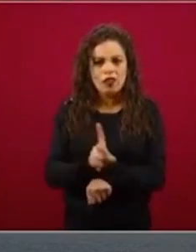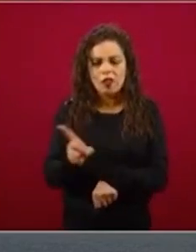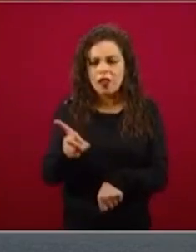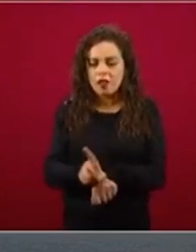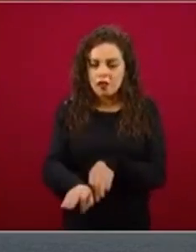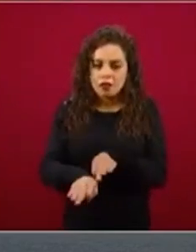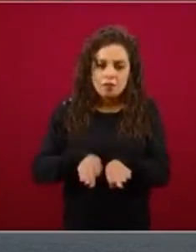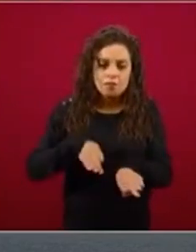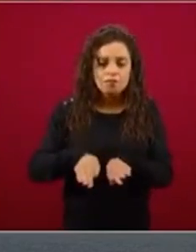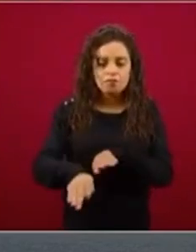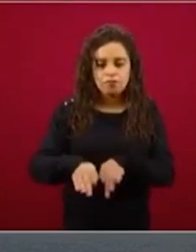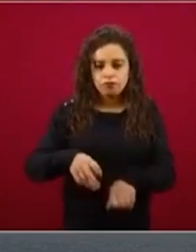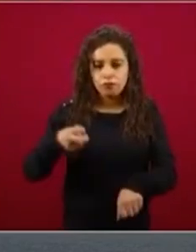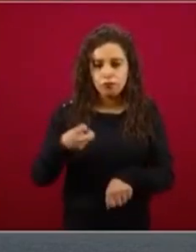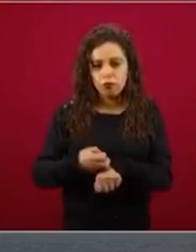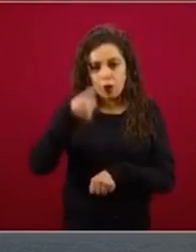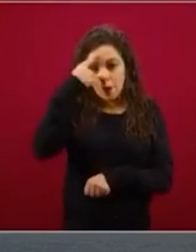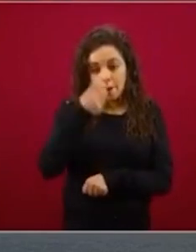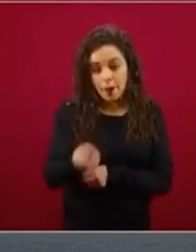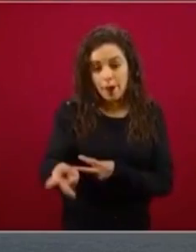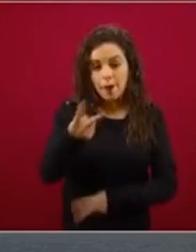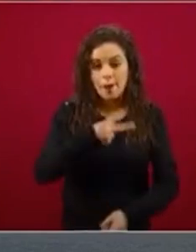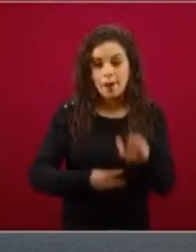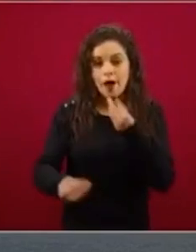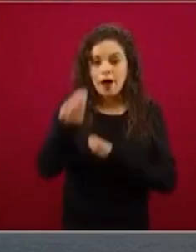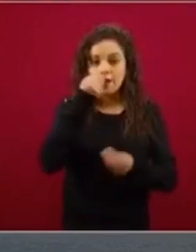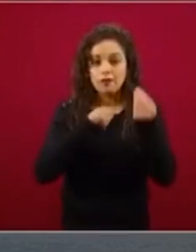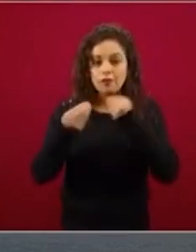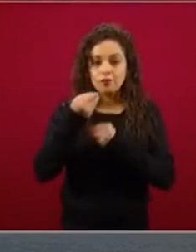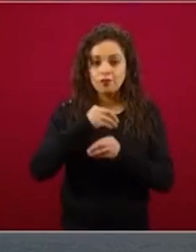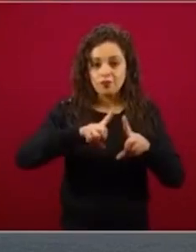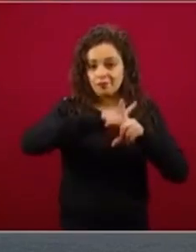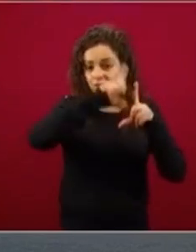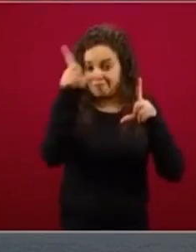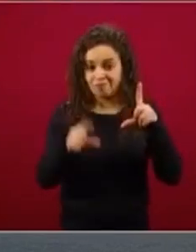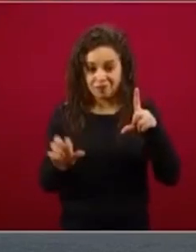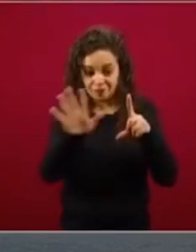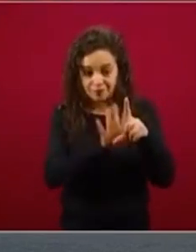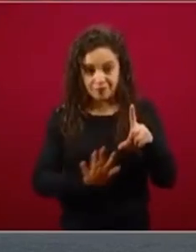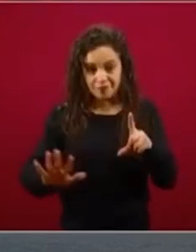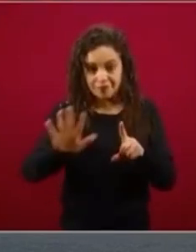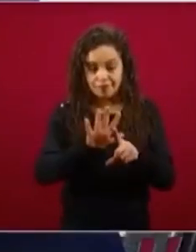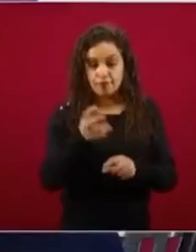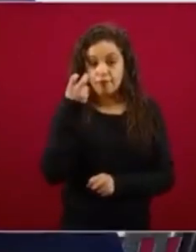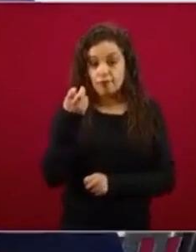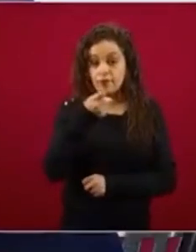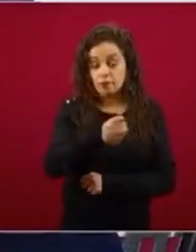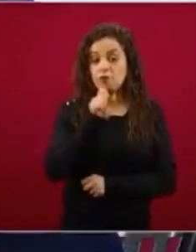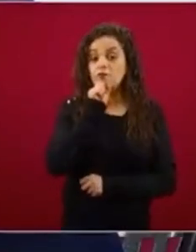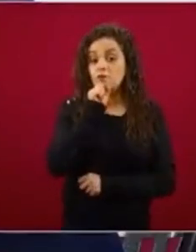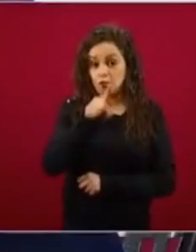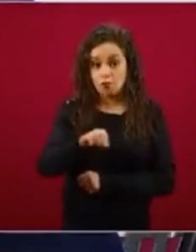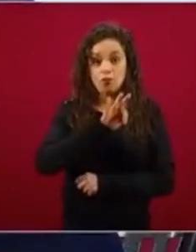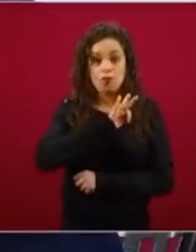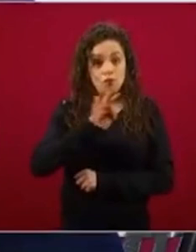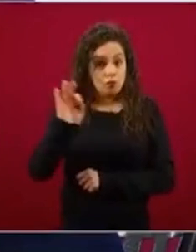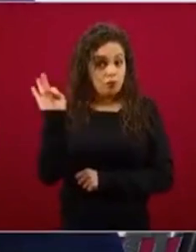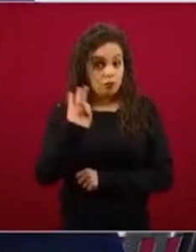todos nosotros los mexicanos. Hay que reconocer que ellos están expuestos también a la pandemia, están expuestos a